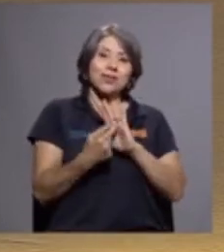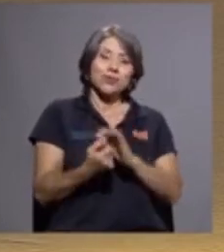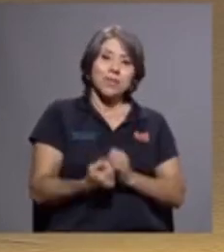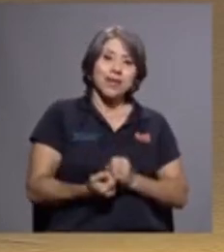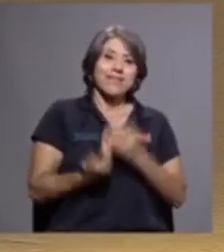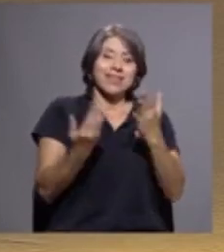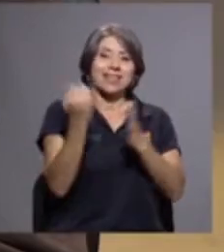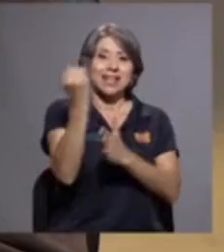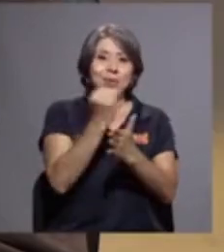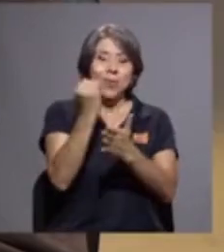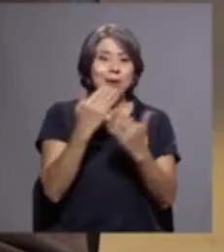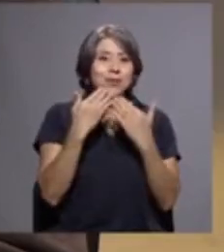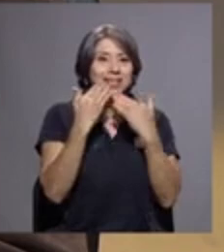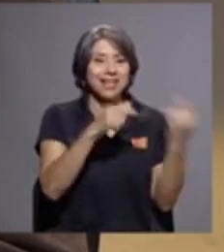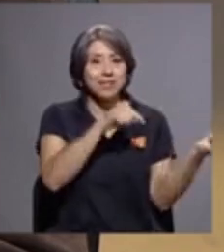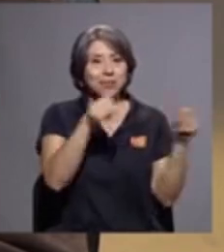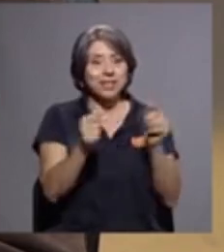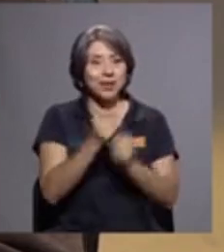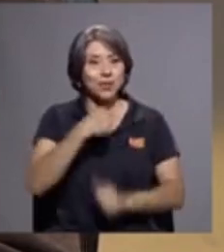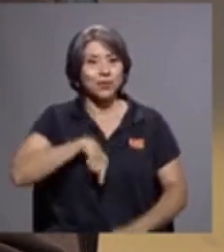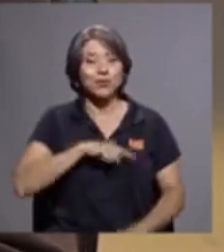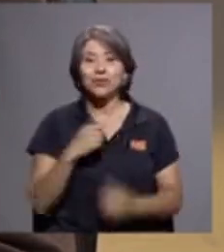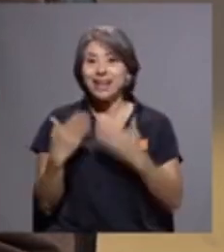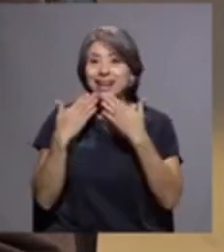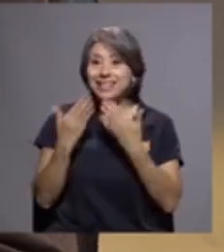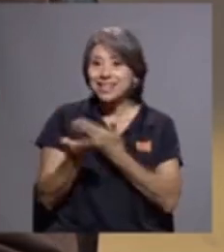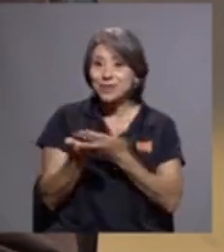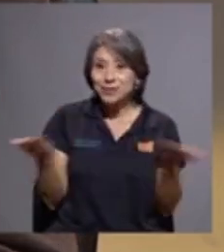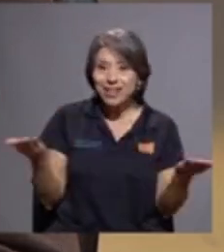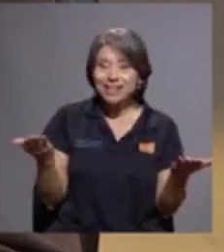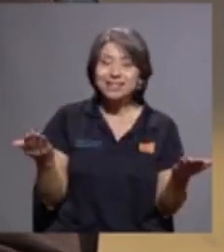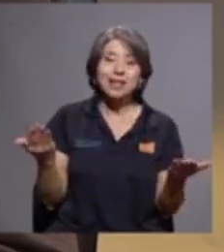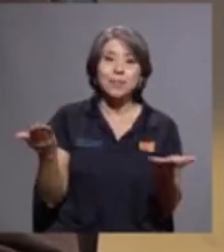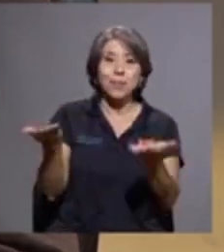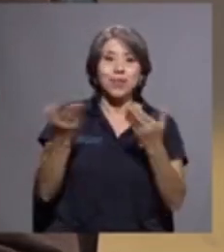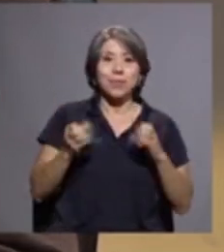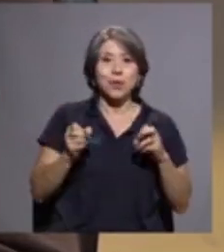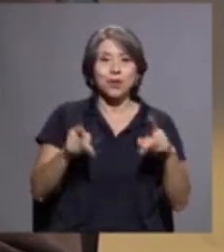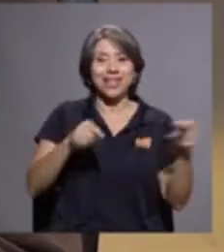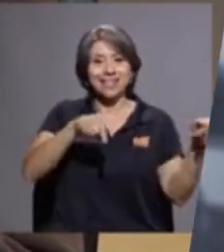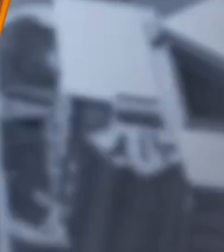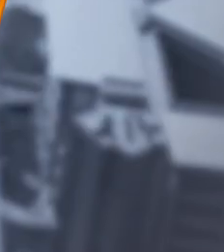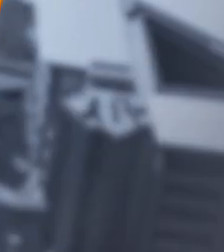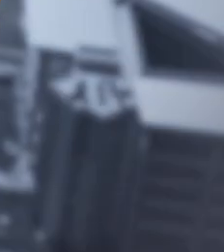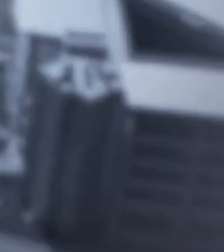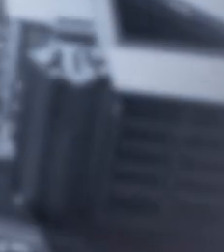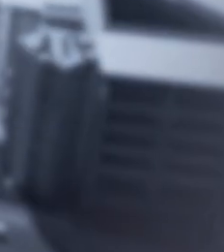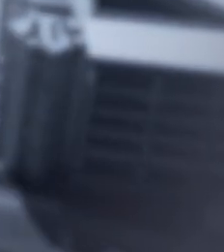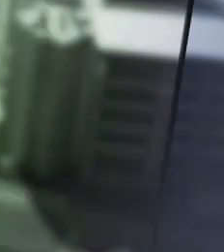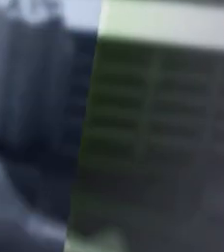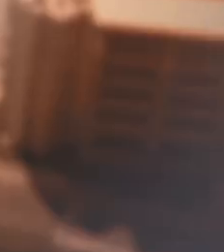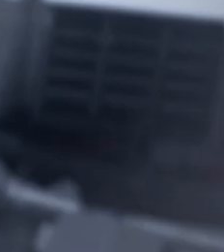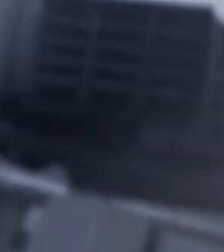de sus cuadros así que muchas gracias por estar con nosotros muchas gracias a ustedes por la oportunidad de estar aquí para compartir con el público con ustedes